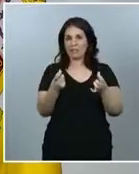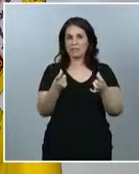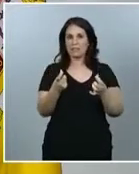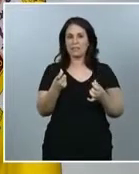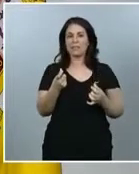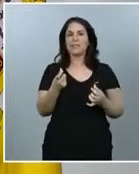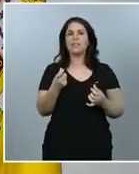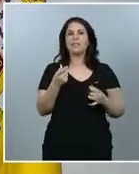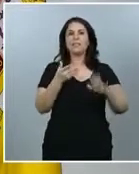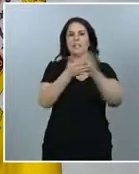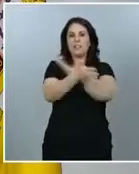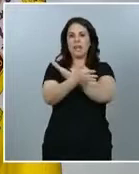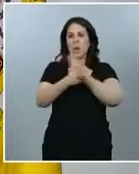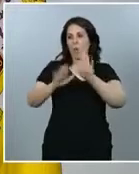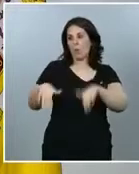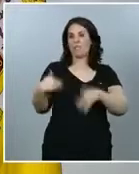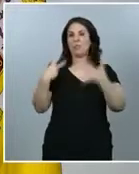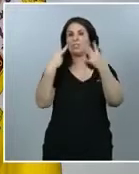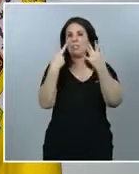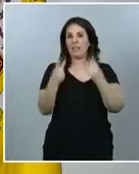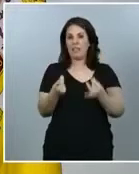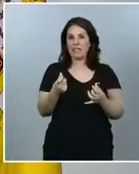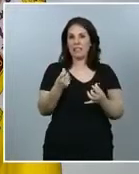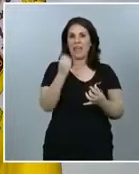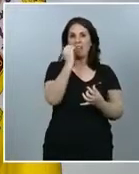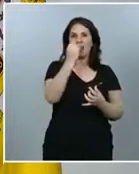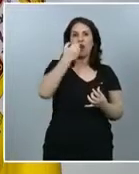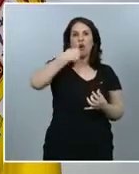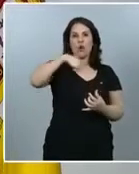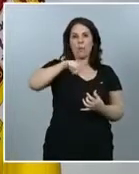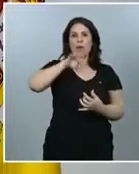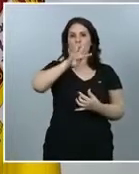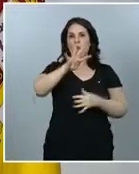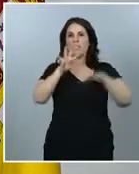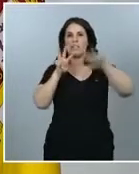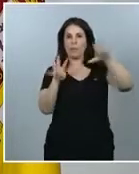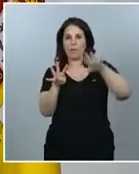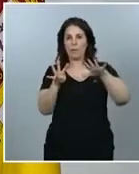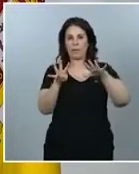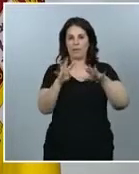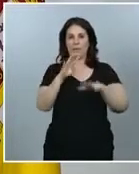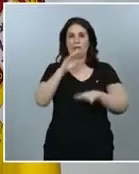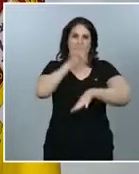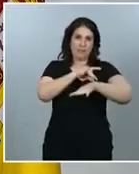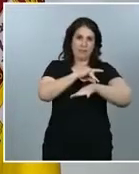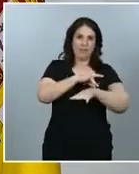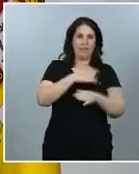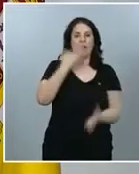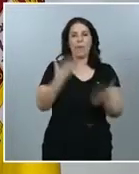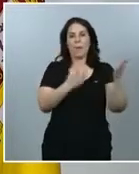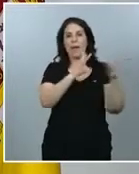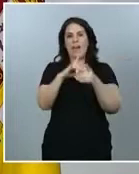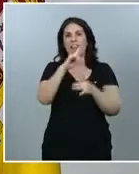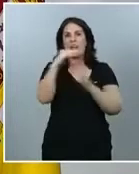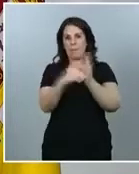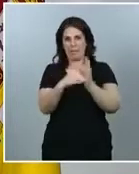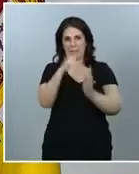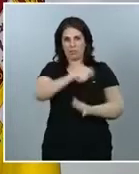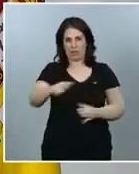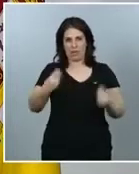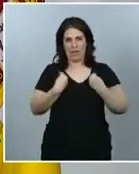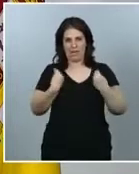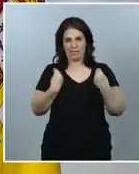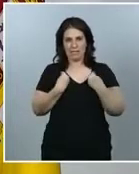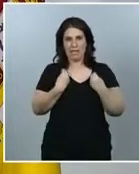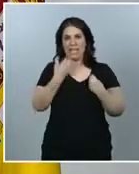acumulada durante los últimos siete días de 0,49 casos por 100.000 habitantes y si la extrapolamos a los 14 días previos en